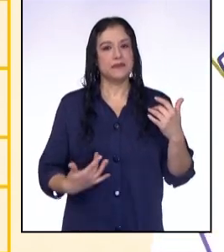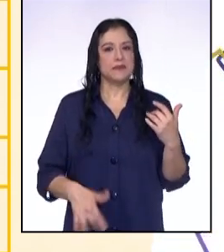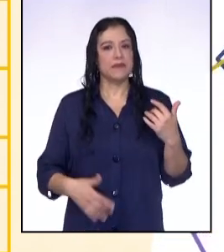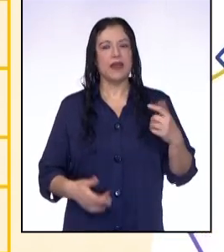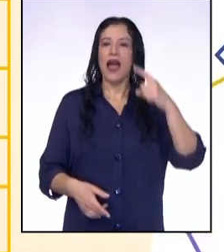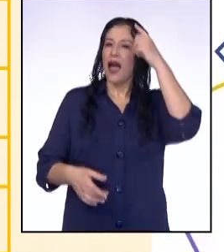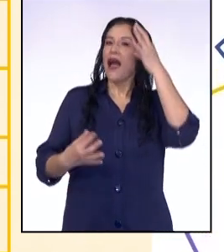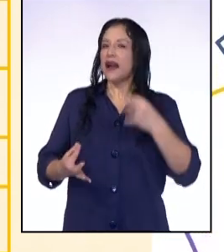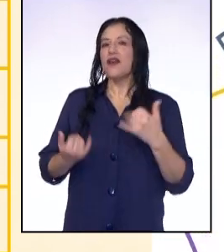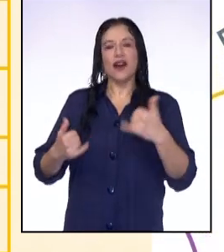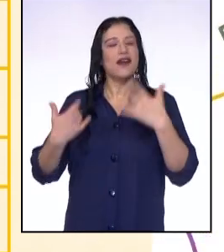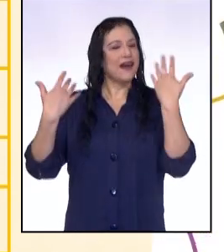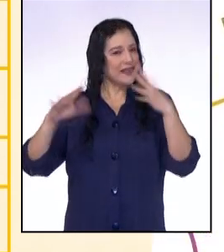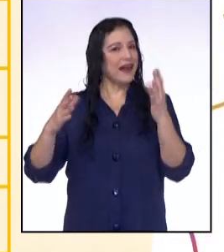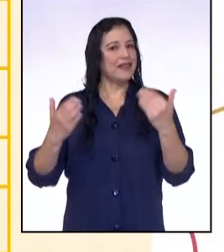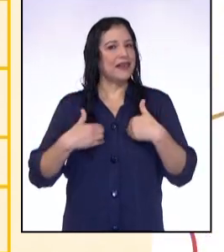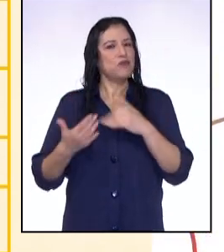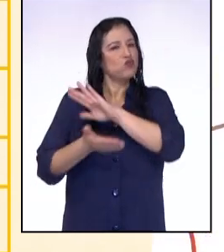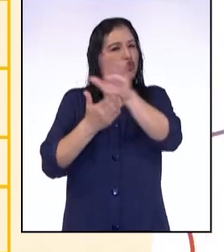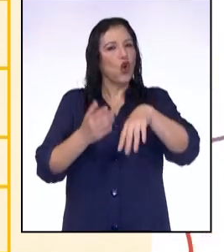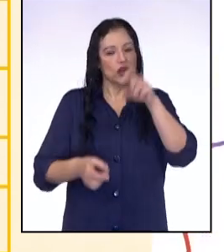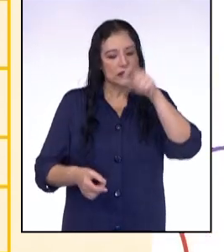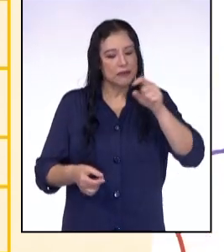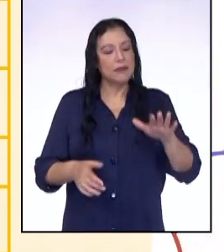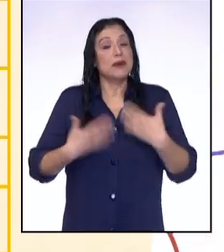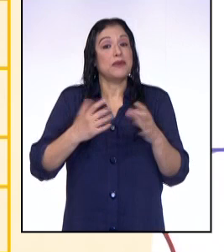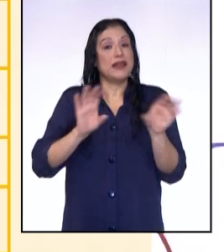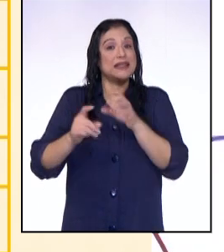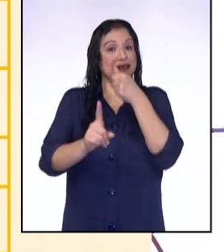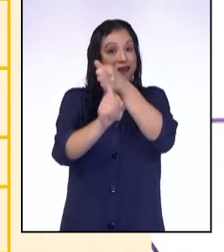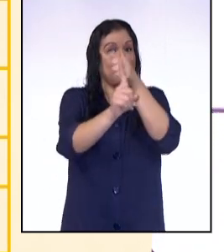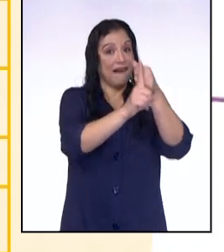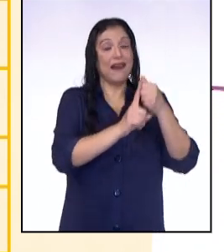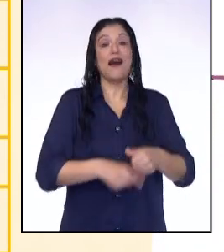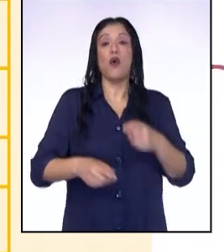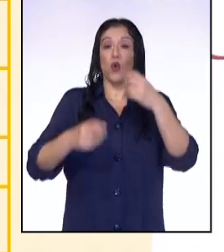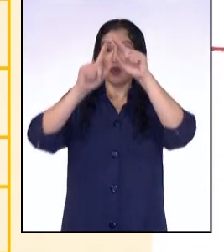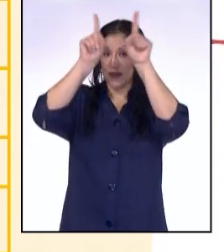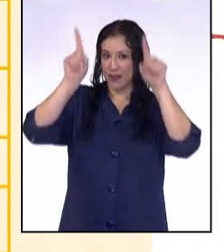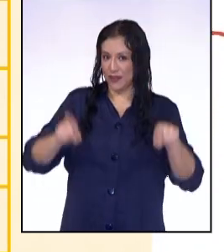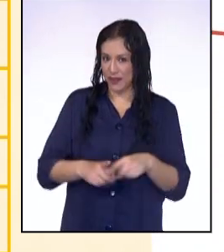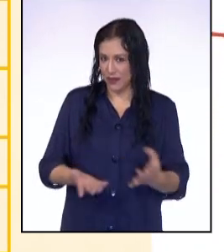Creo que ahora sí tenemos todo lo necesario para hacer nuestras infografías.